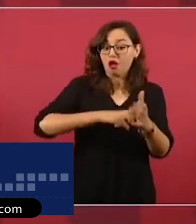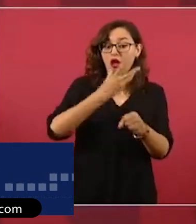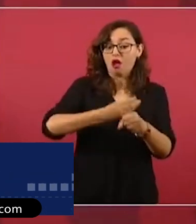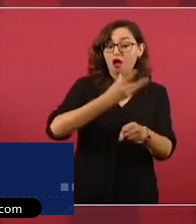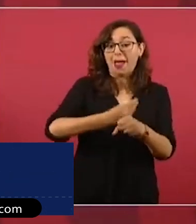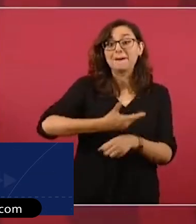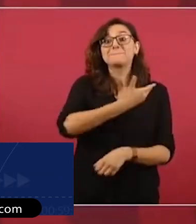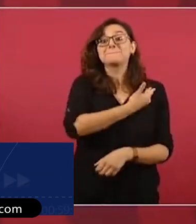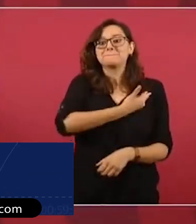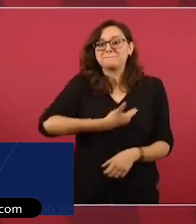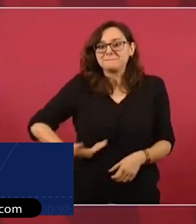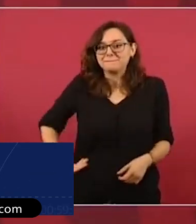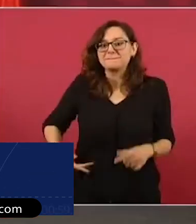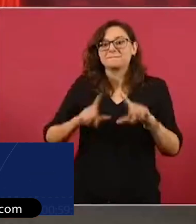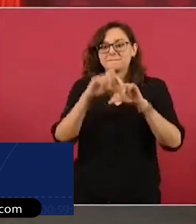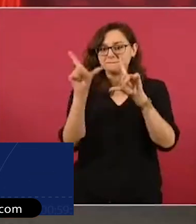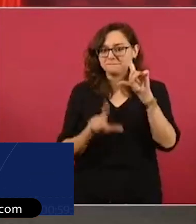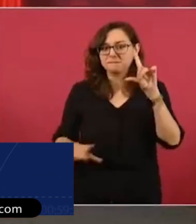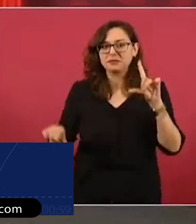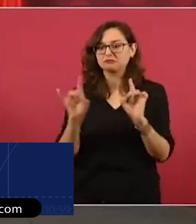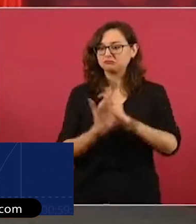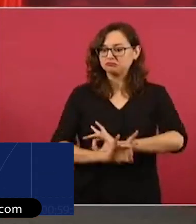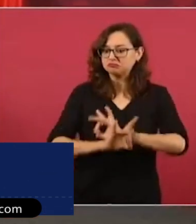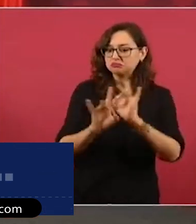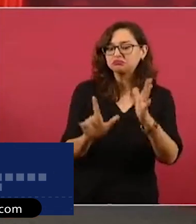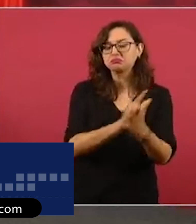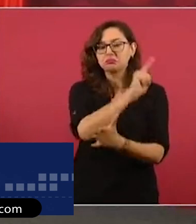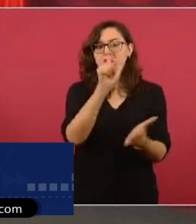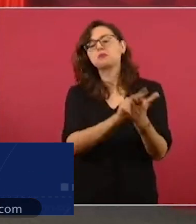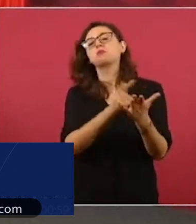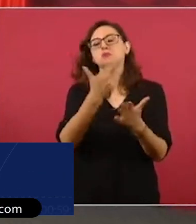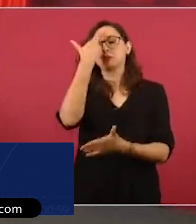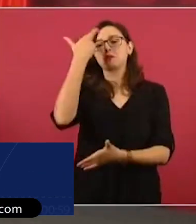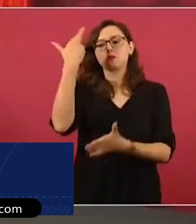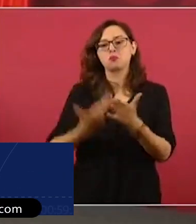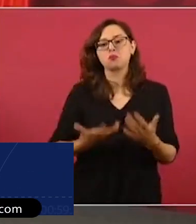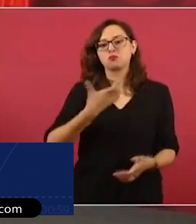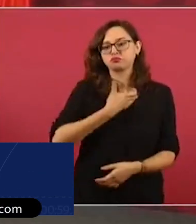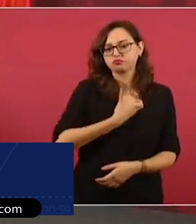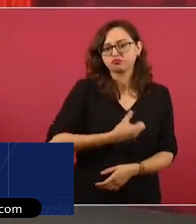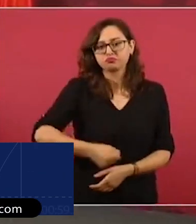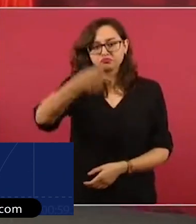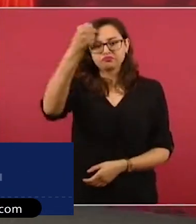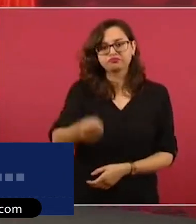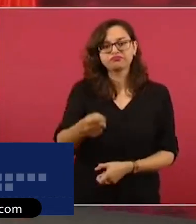de que pueda ser juzgado por cualquier delito.